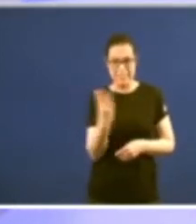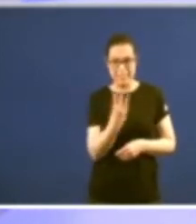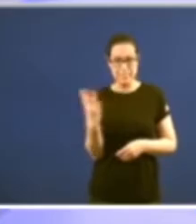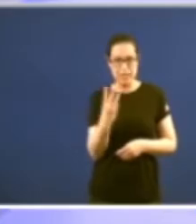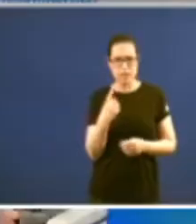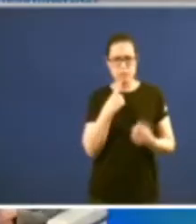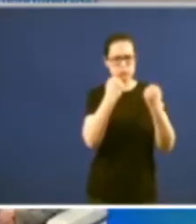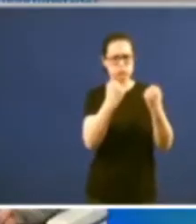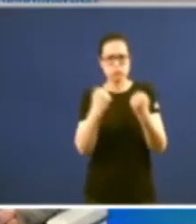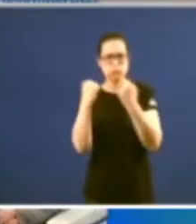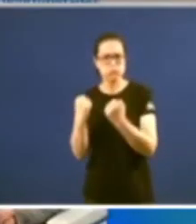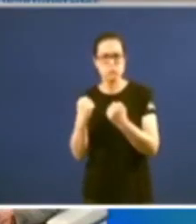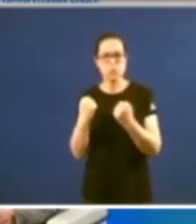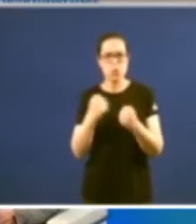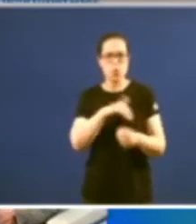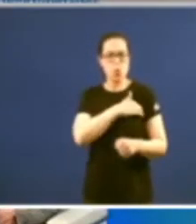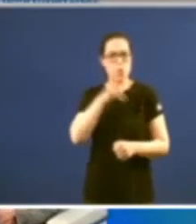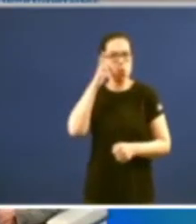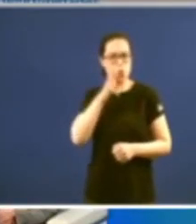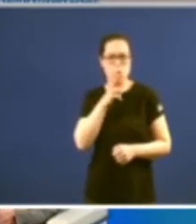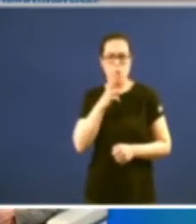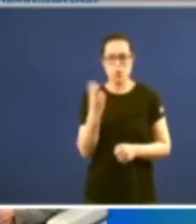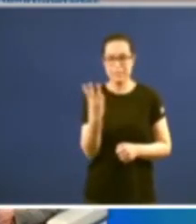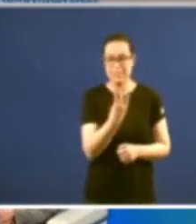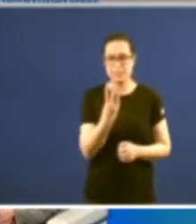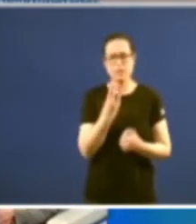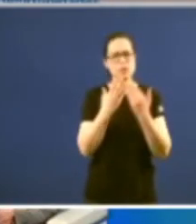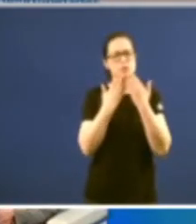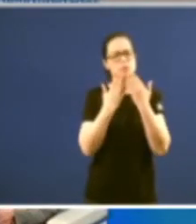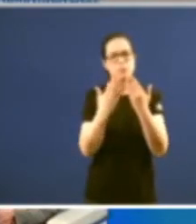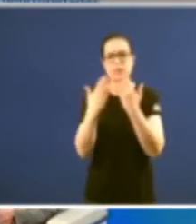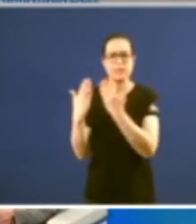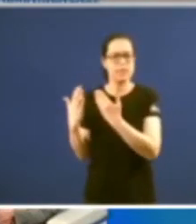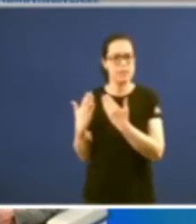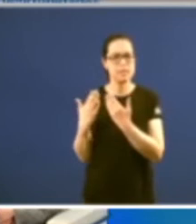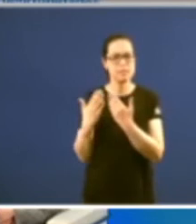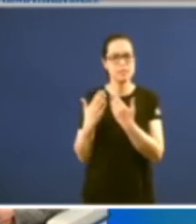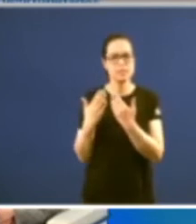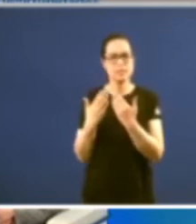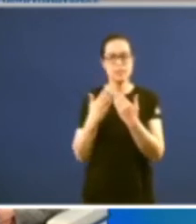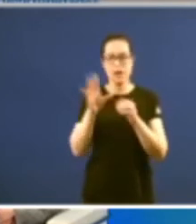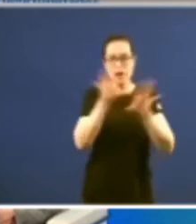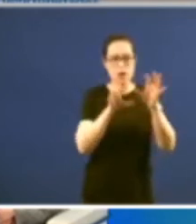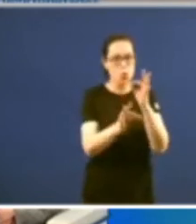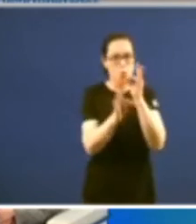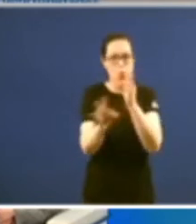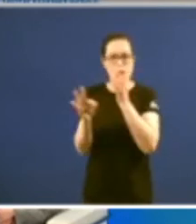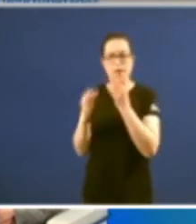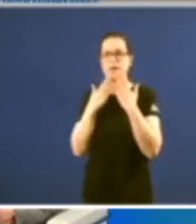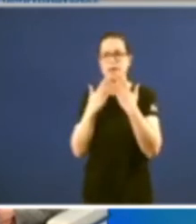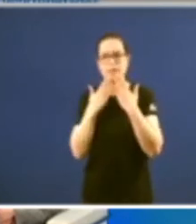connosco moitísimas grazas moitísimas gracias por por aprender de vos moitas gracias